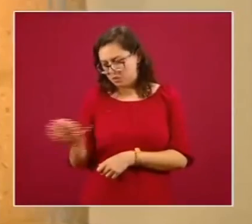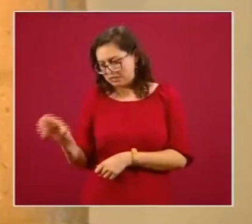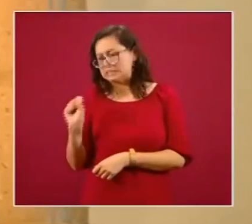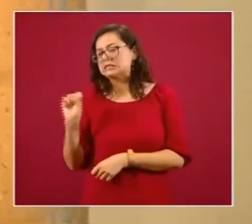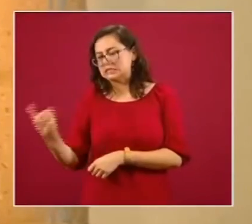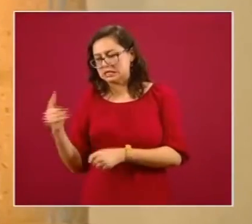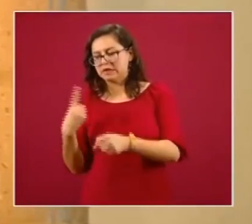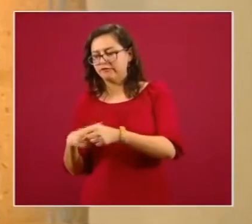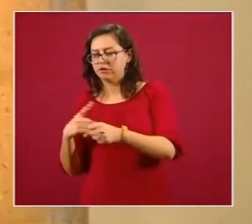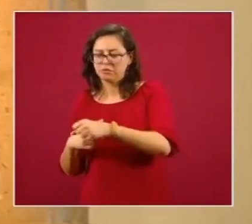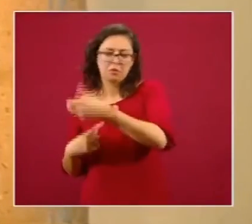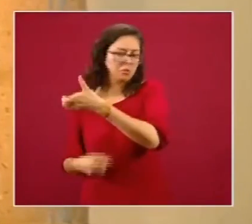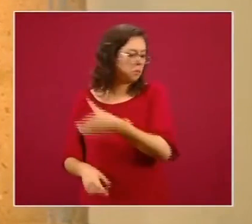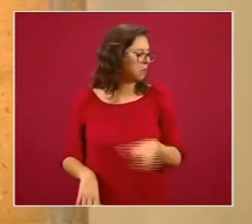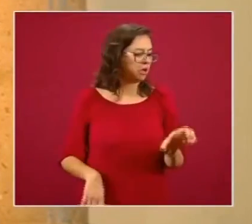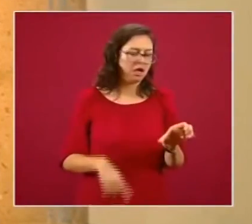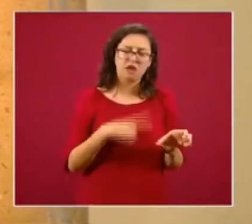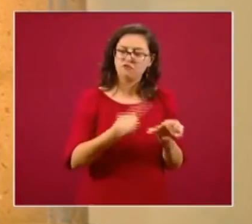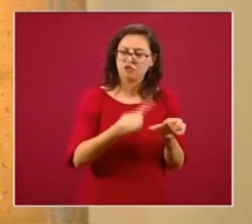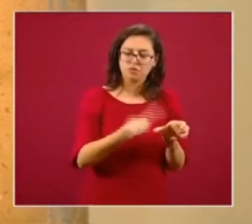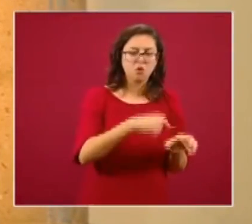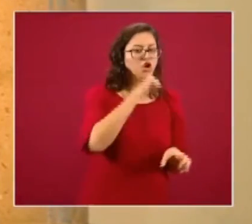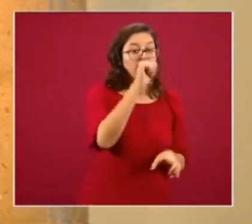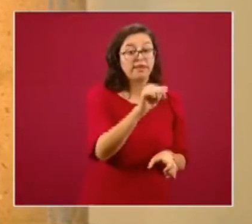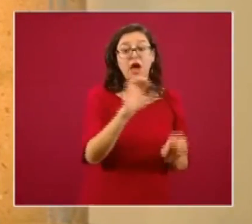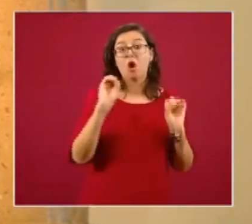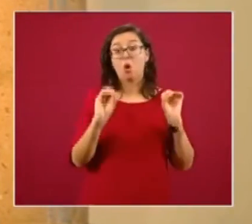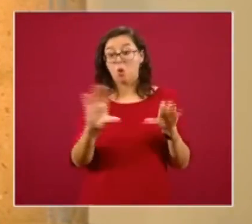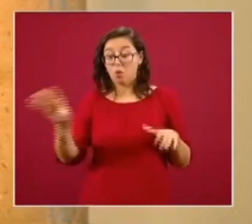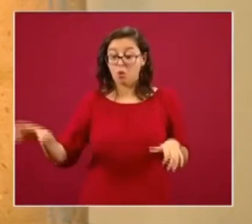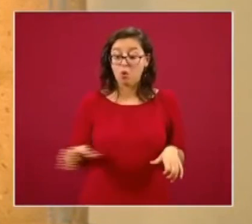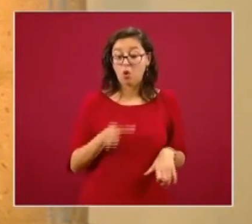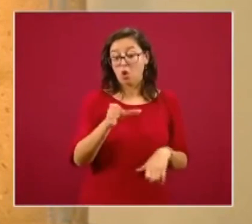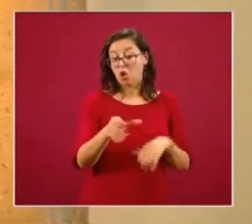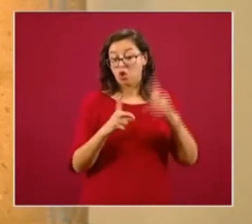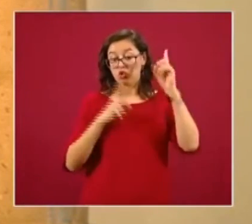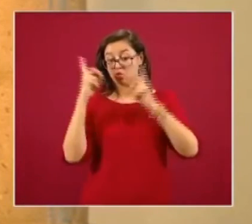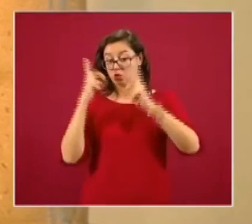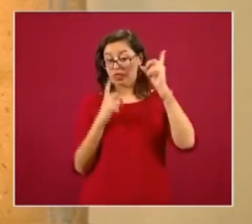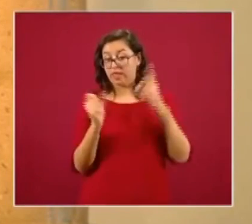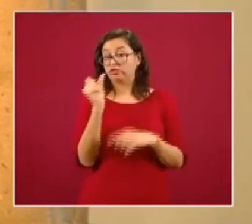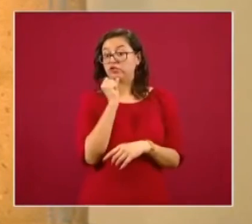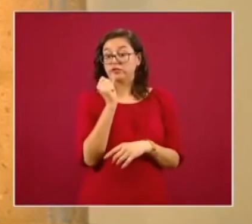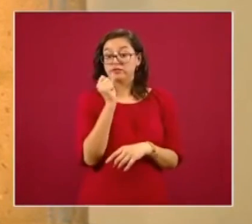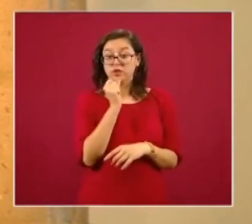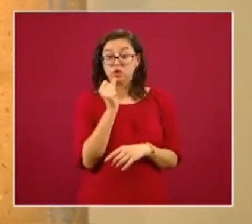pendiente de conocerse este resultado, pues todas estas personas lógicamente fueron muestreadas.